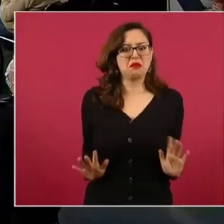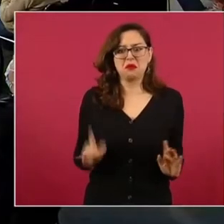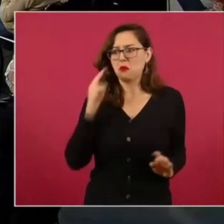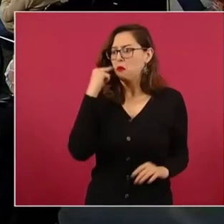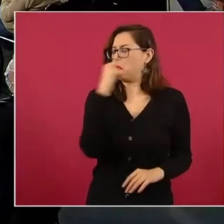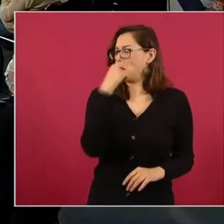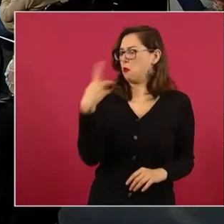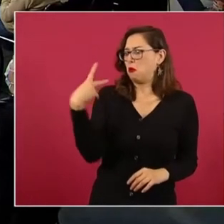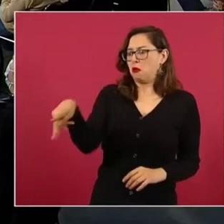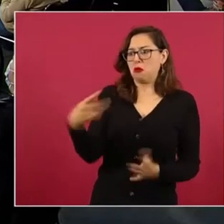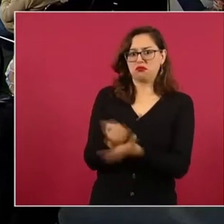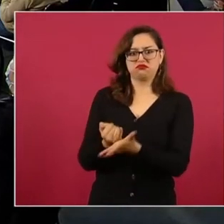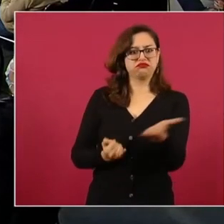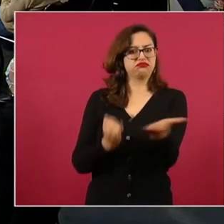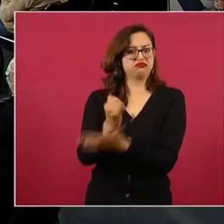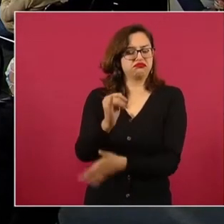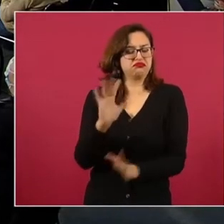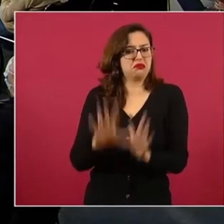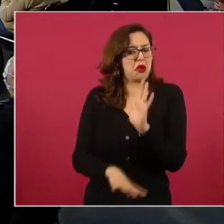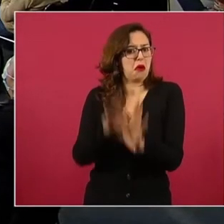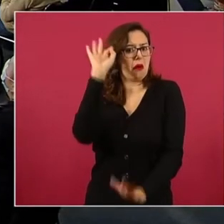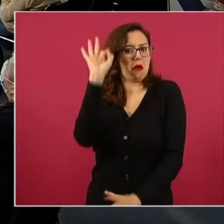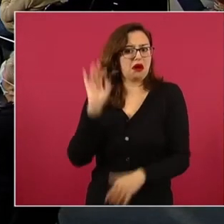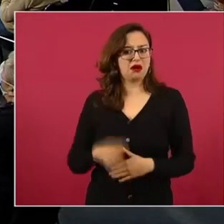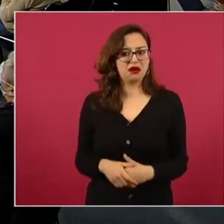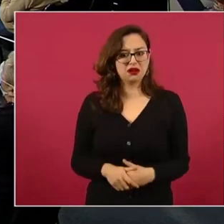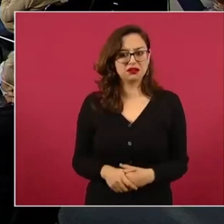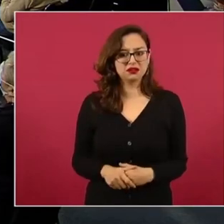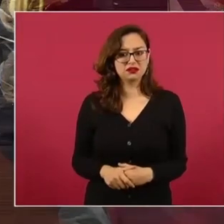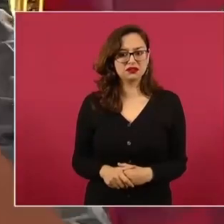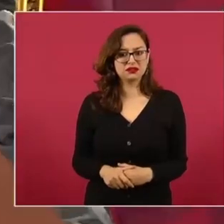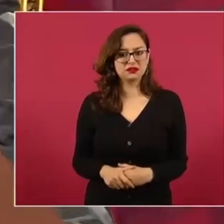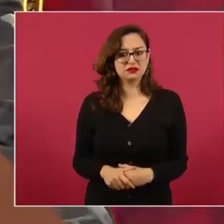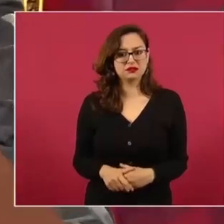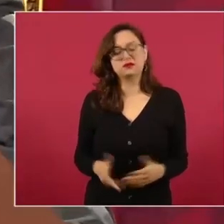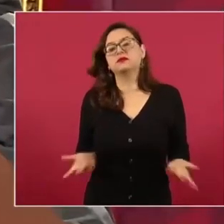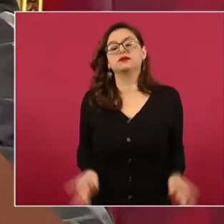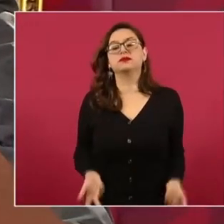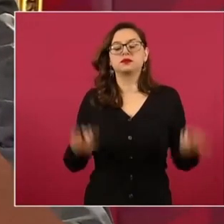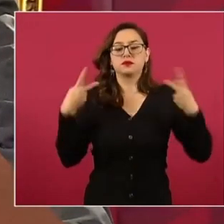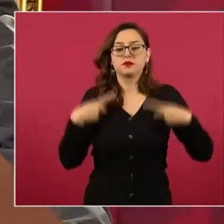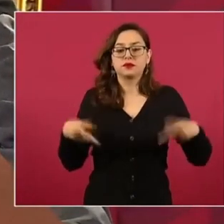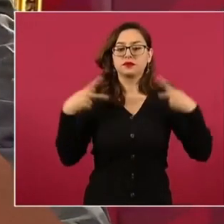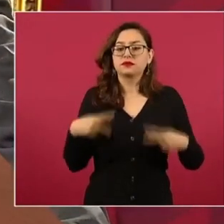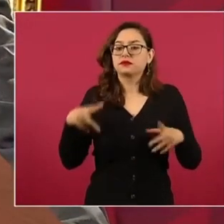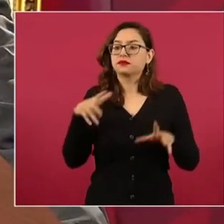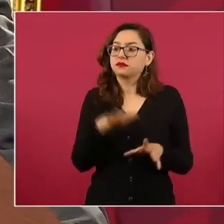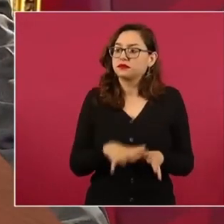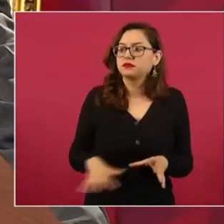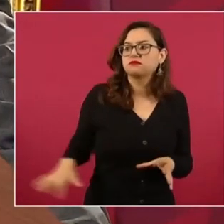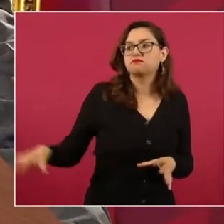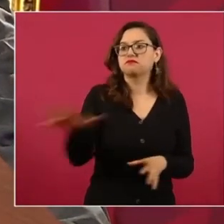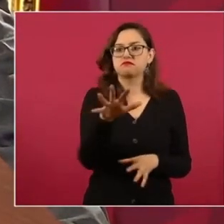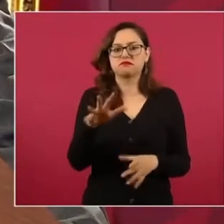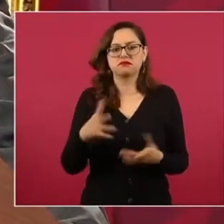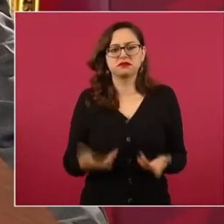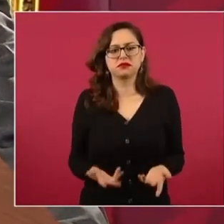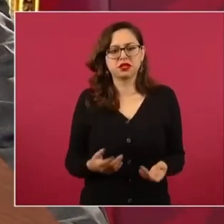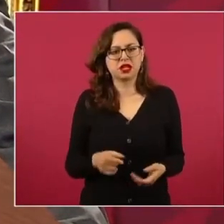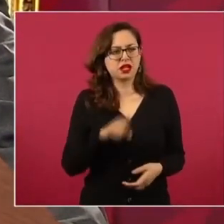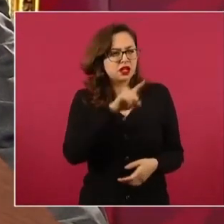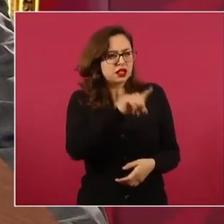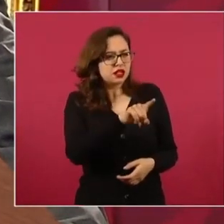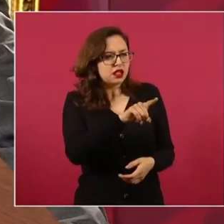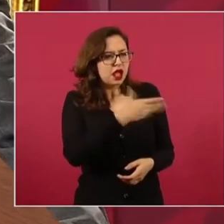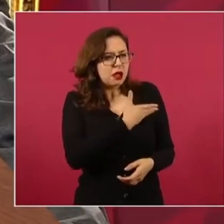gente ve de que el presidente se